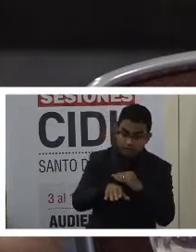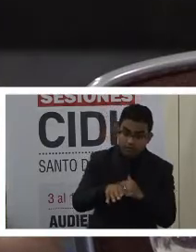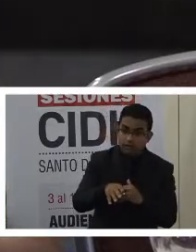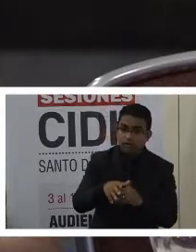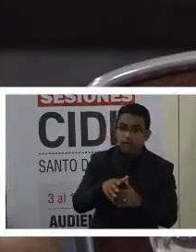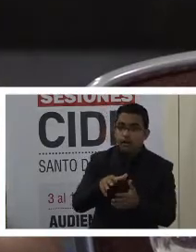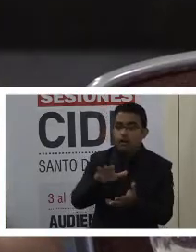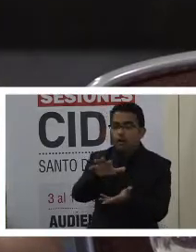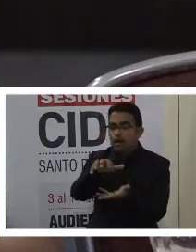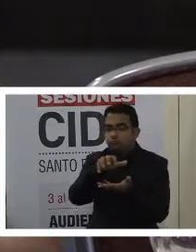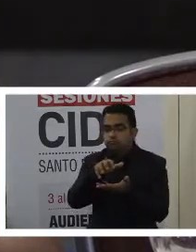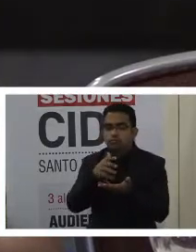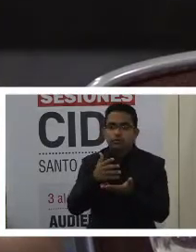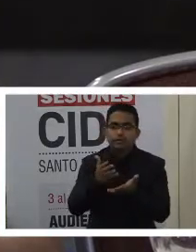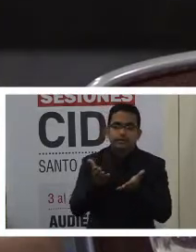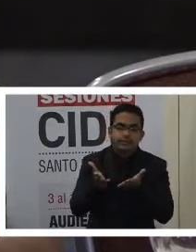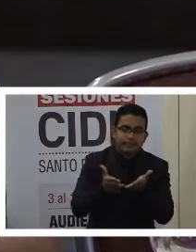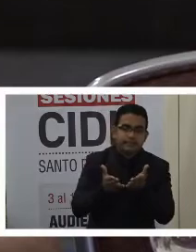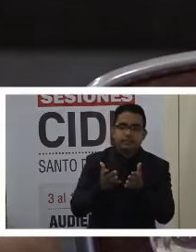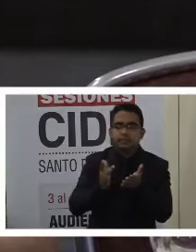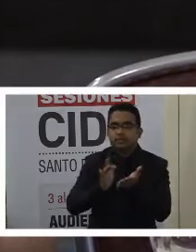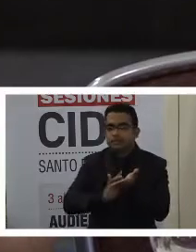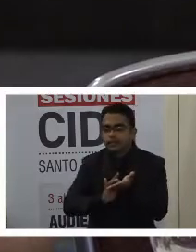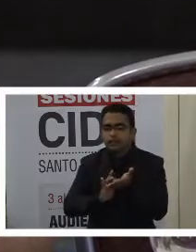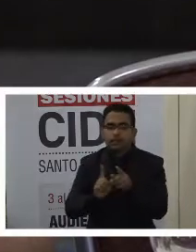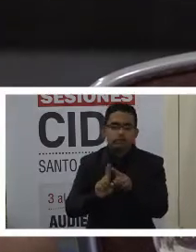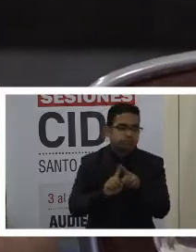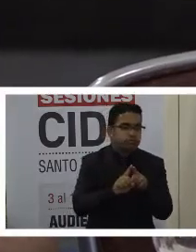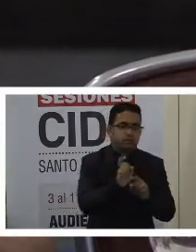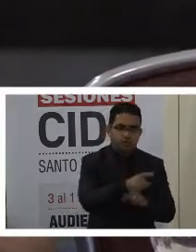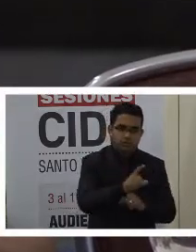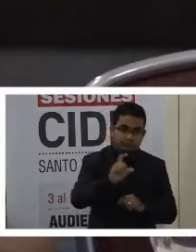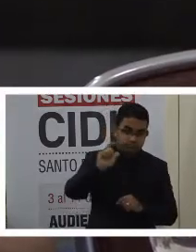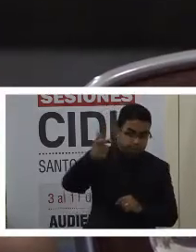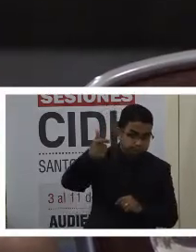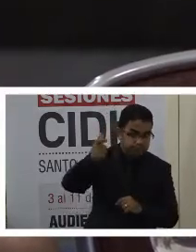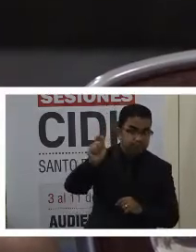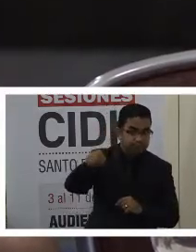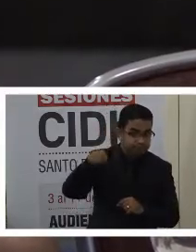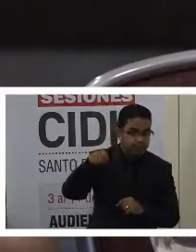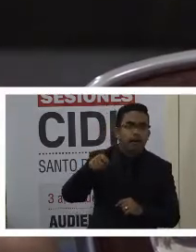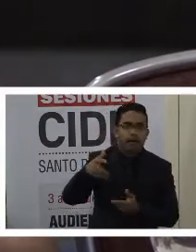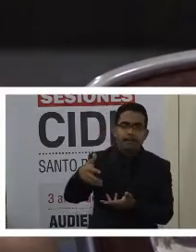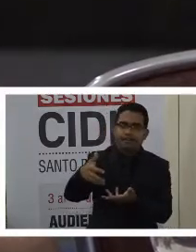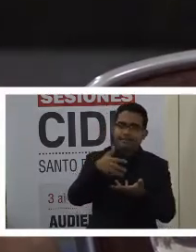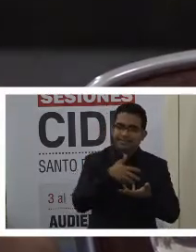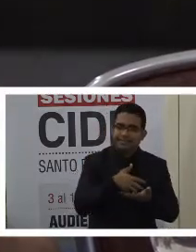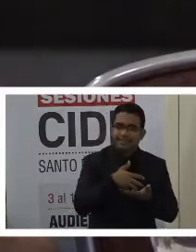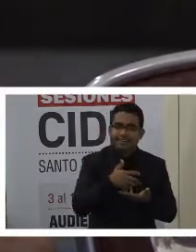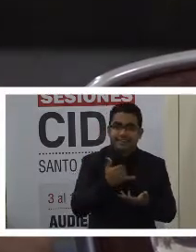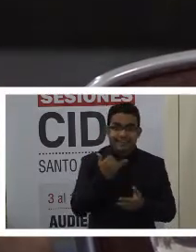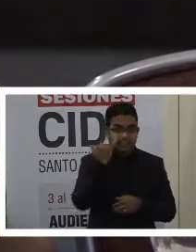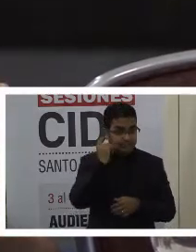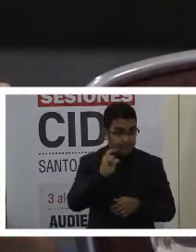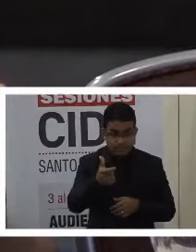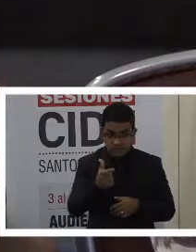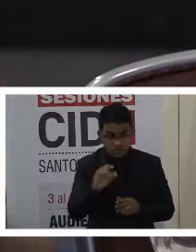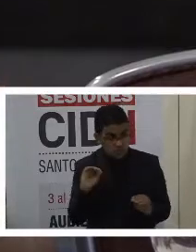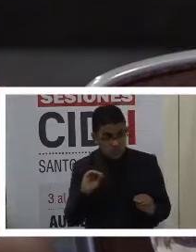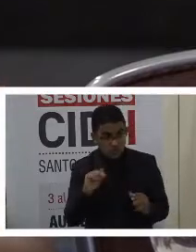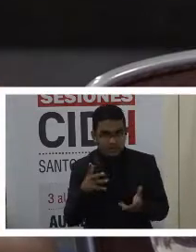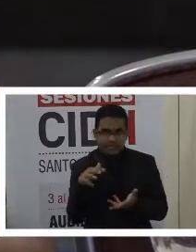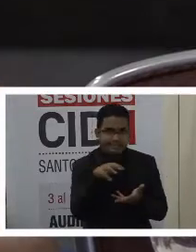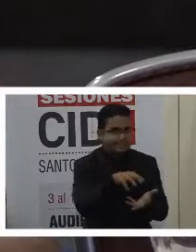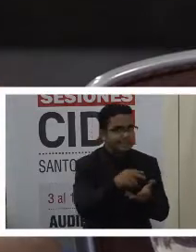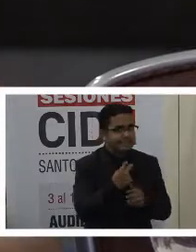optar por algún medicamento cuando el Estado